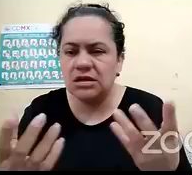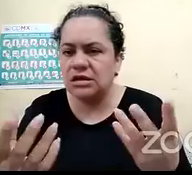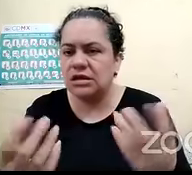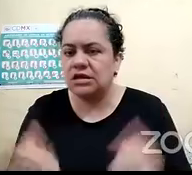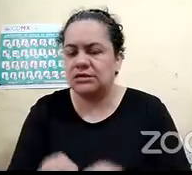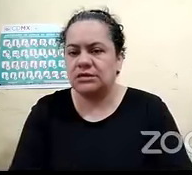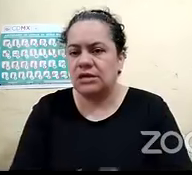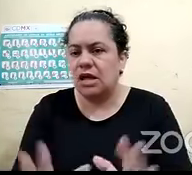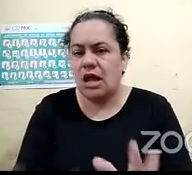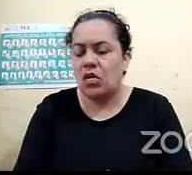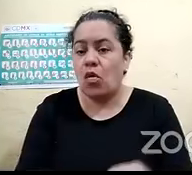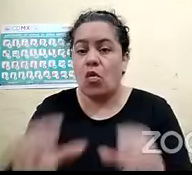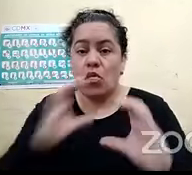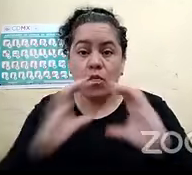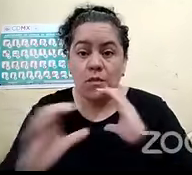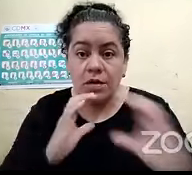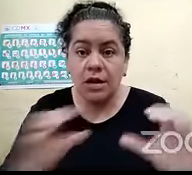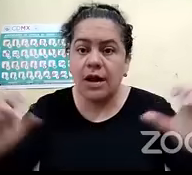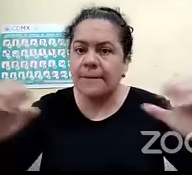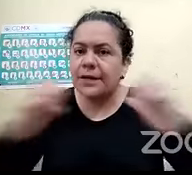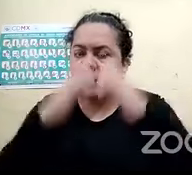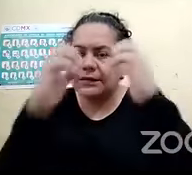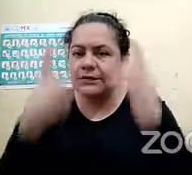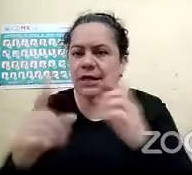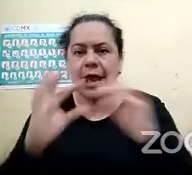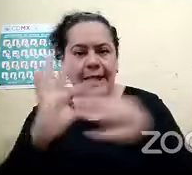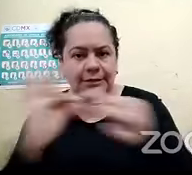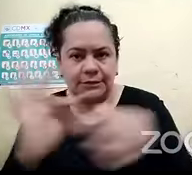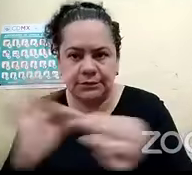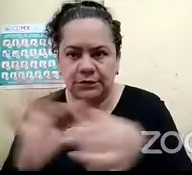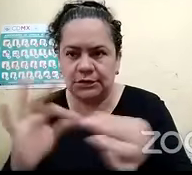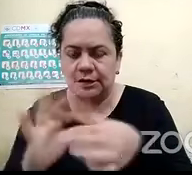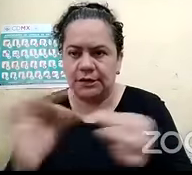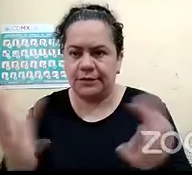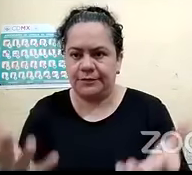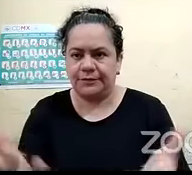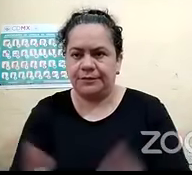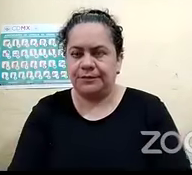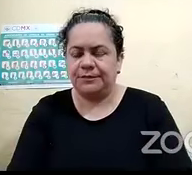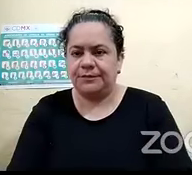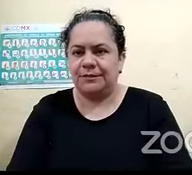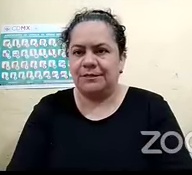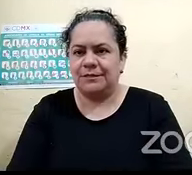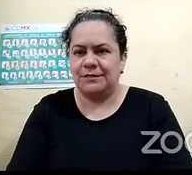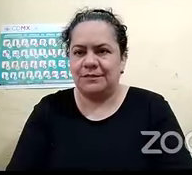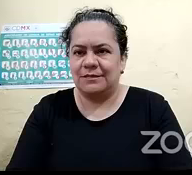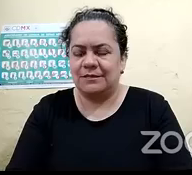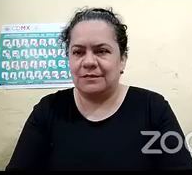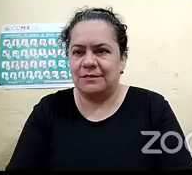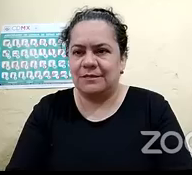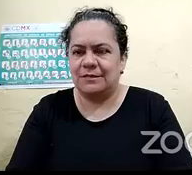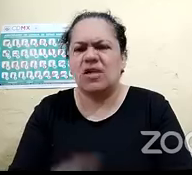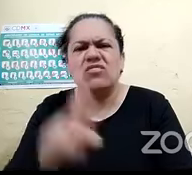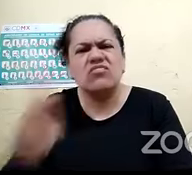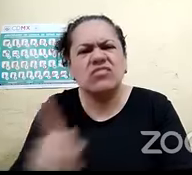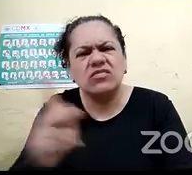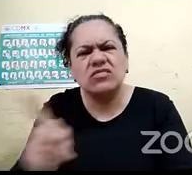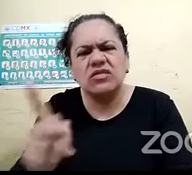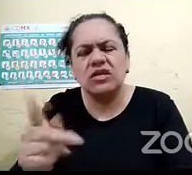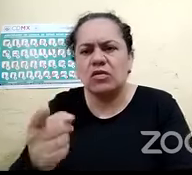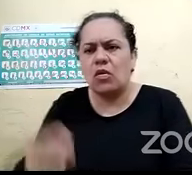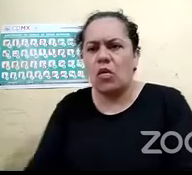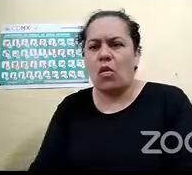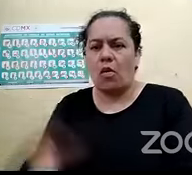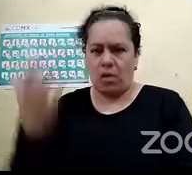en caso de emergencia que algo está pasando y que hay que salir ahí te quería preguntar yo alguna vez vi un video